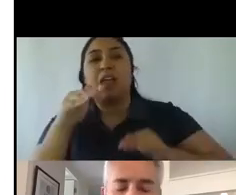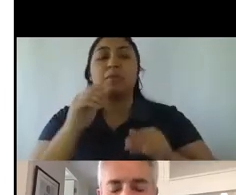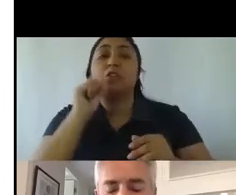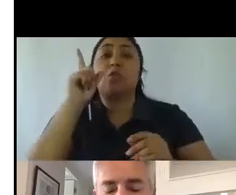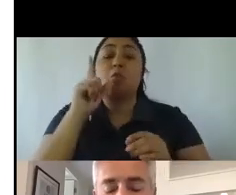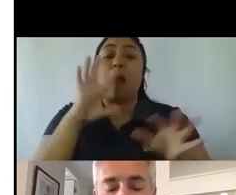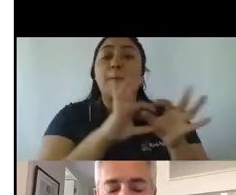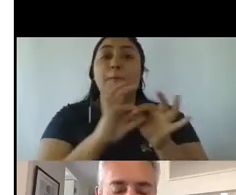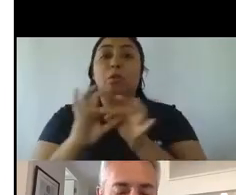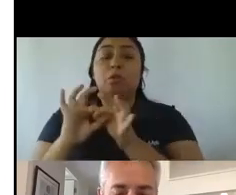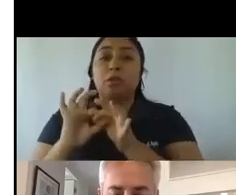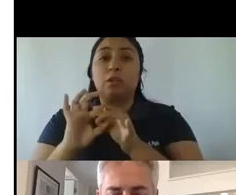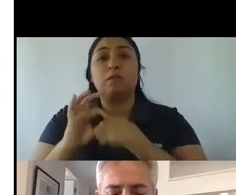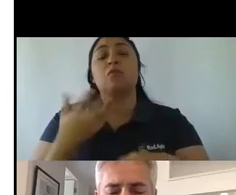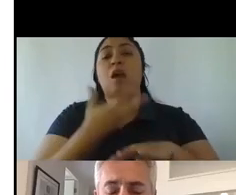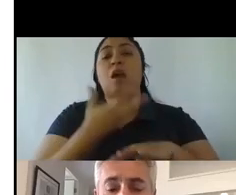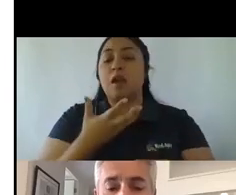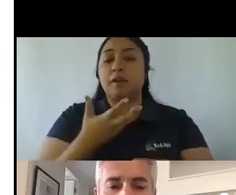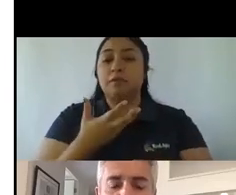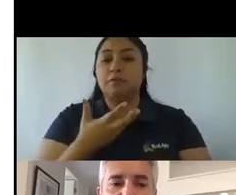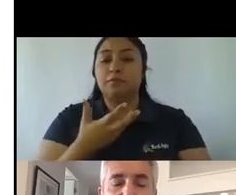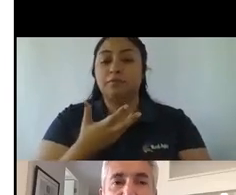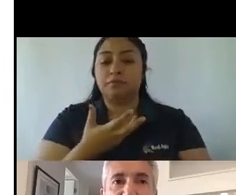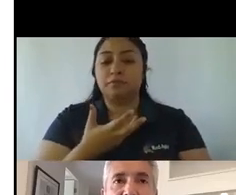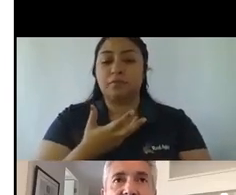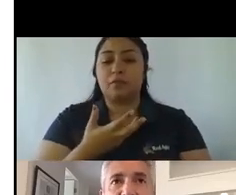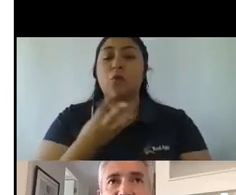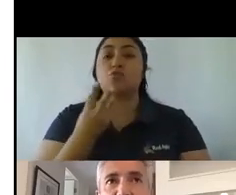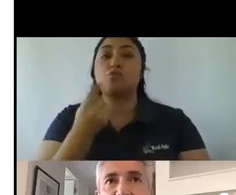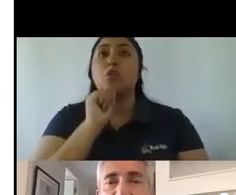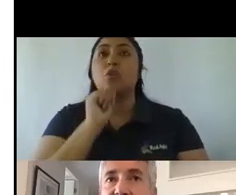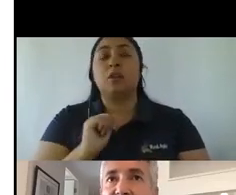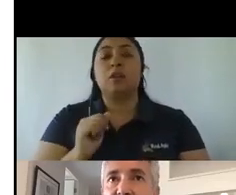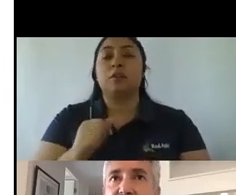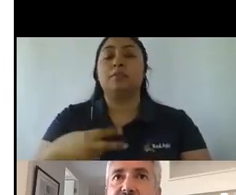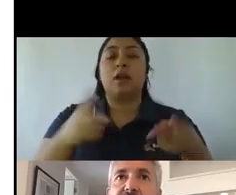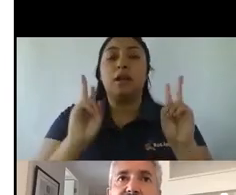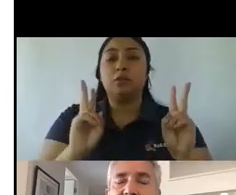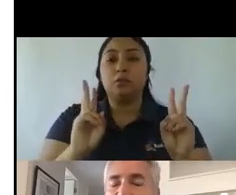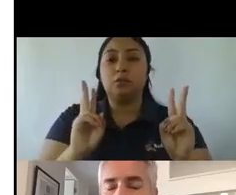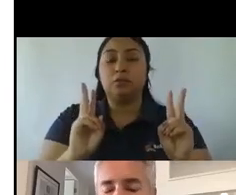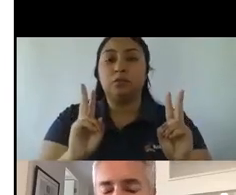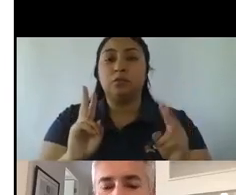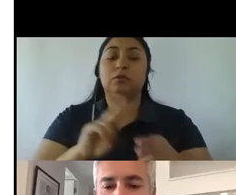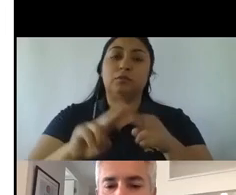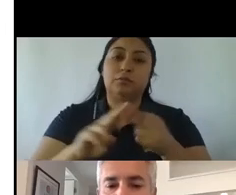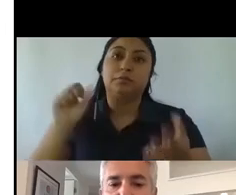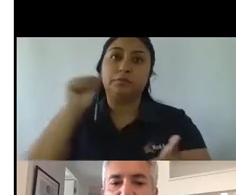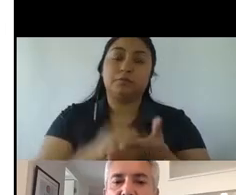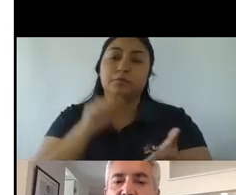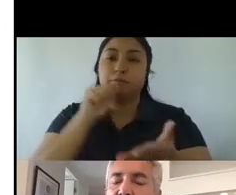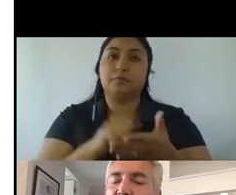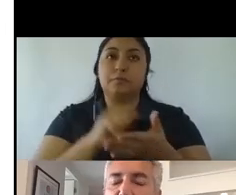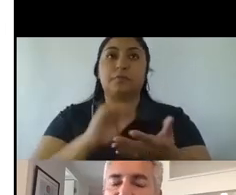un código, digamos, que permite efectivamente hacer reclamaciones a todo el mundo